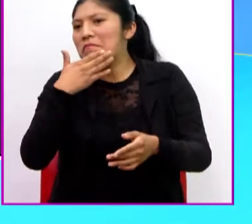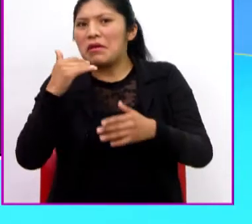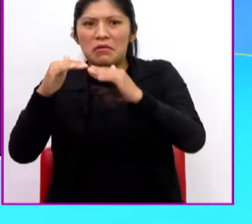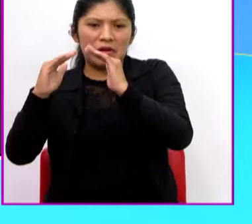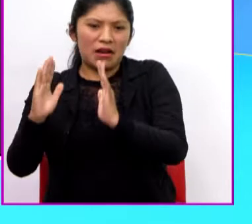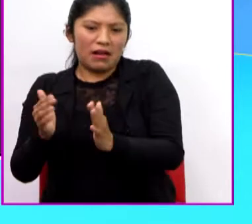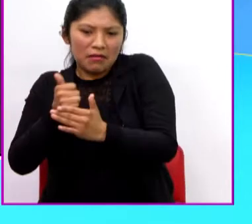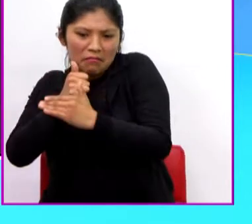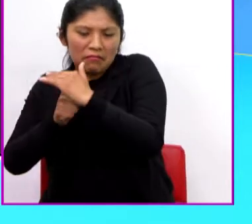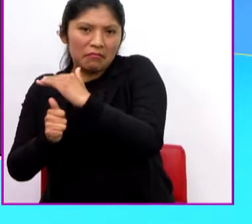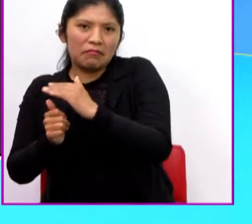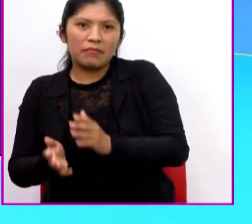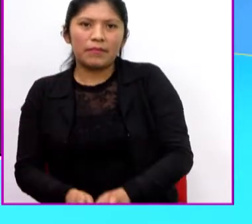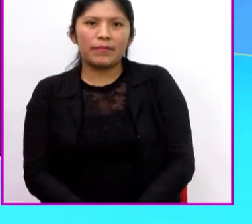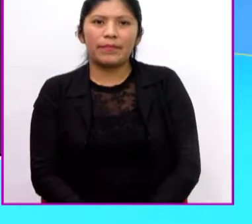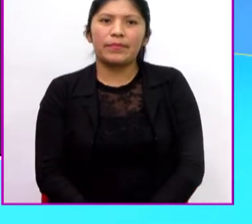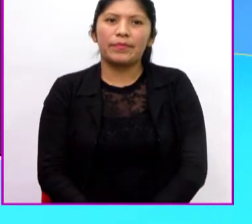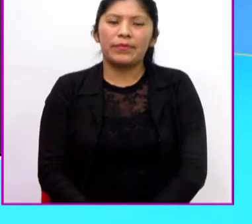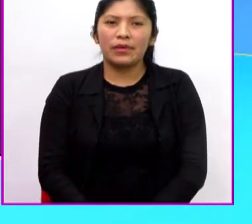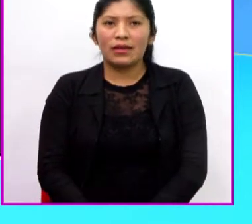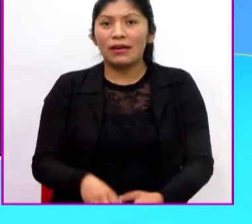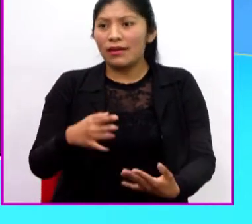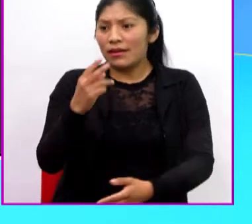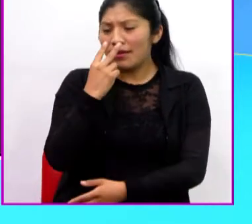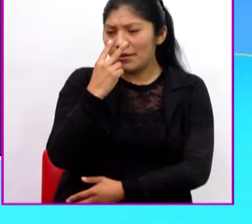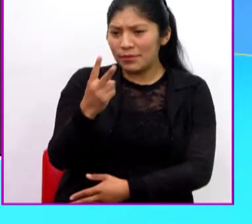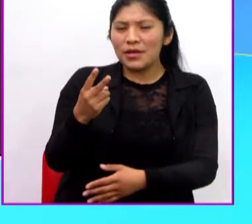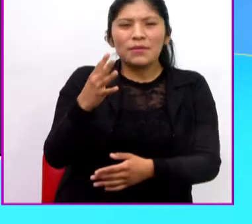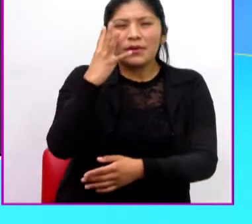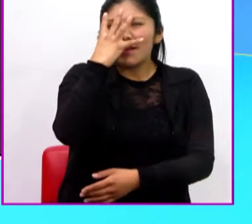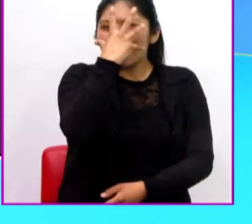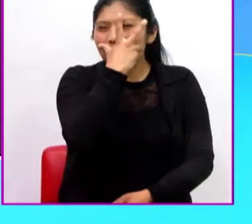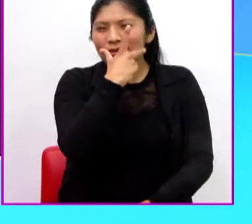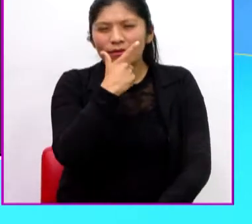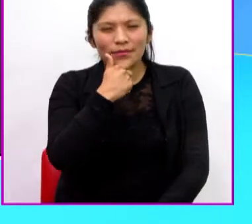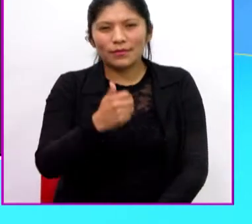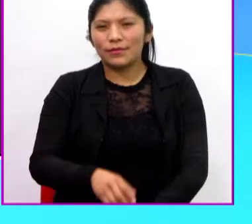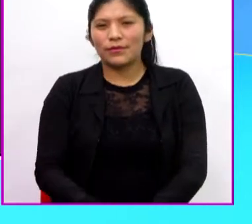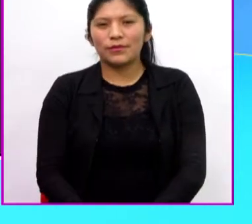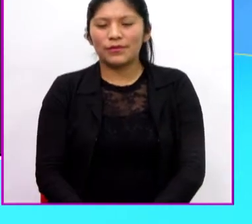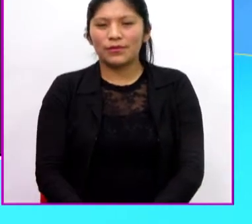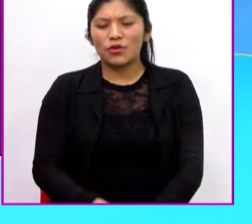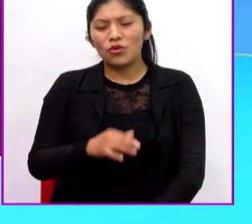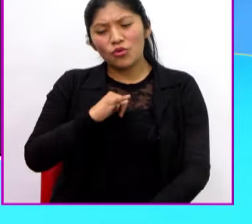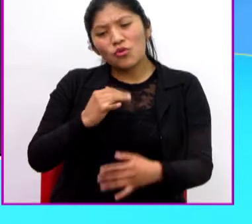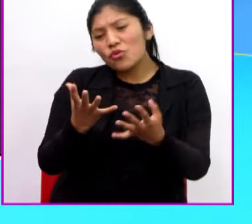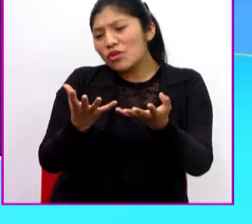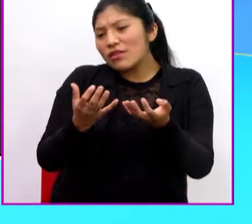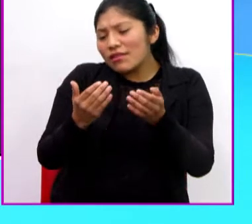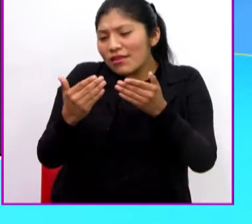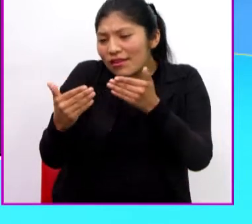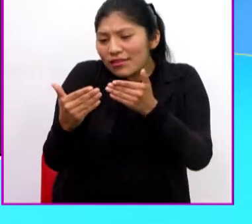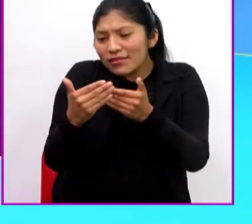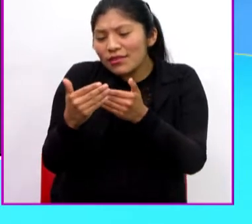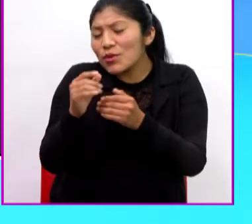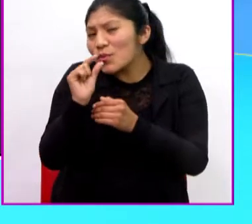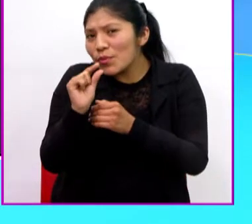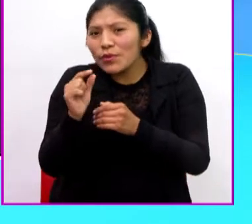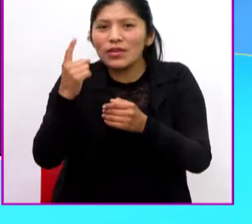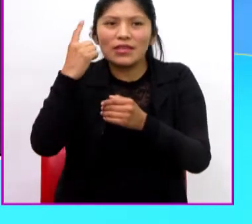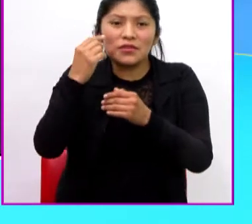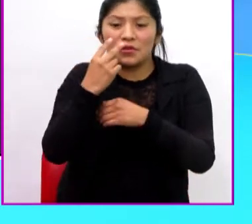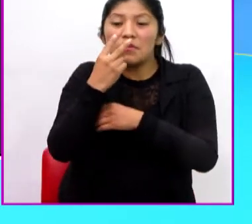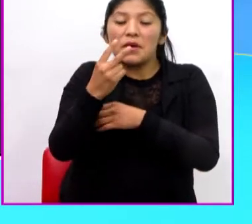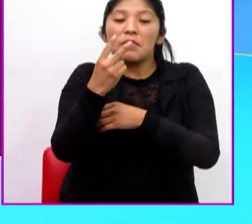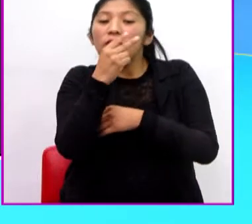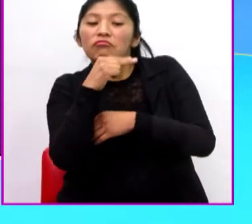sano y salvo. Ya lo vimos, es hermoso. Yo quisiera acercarme un poco. Si vamos por